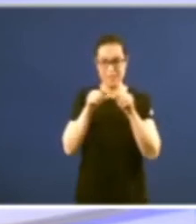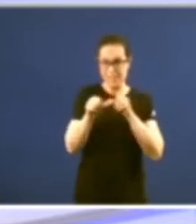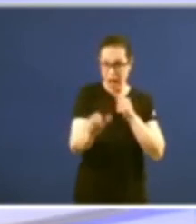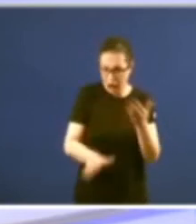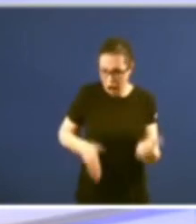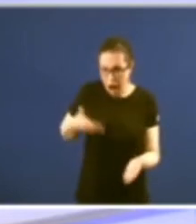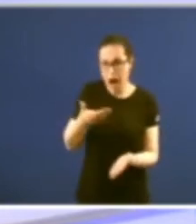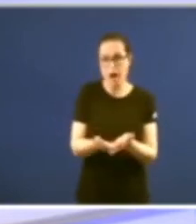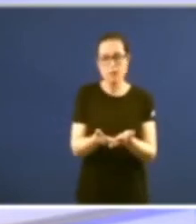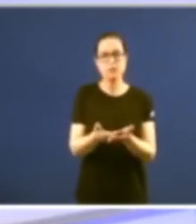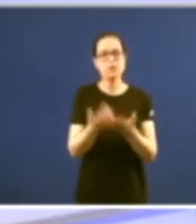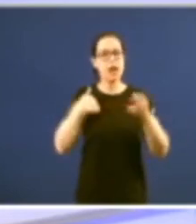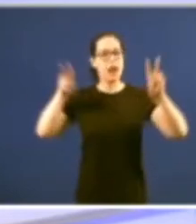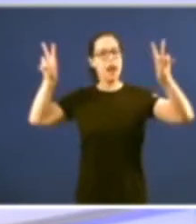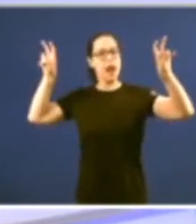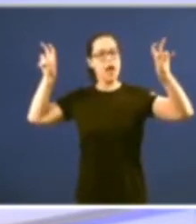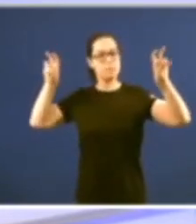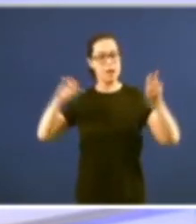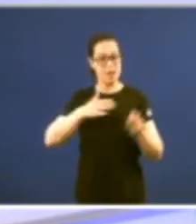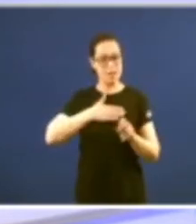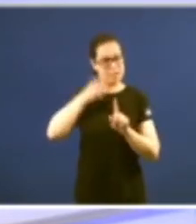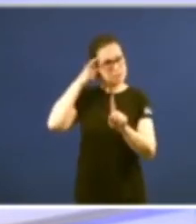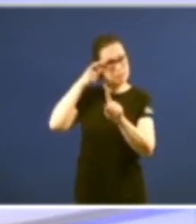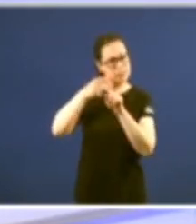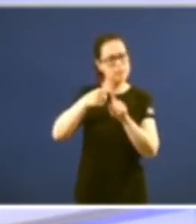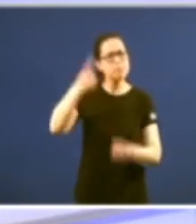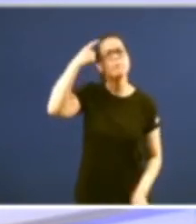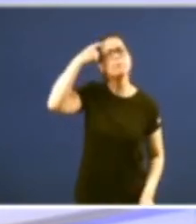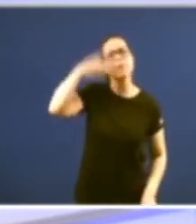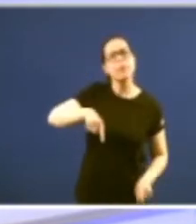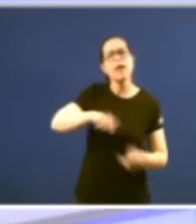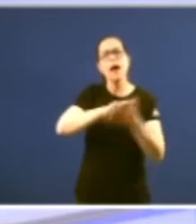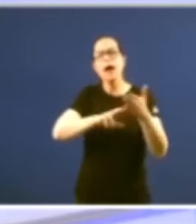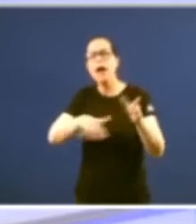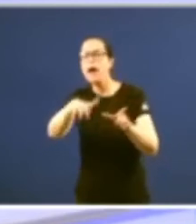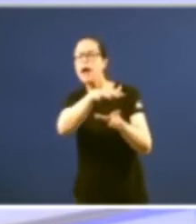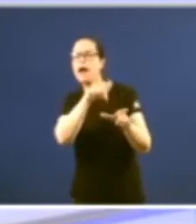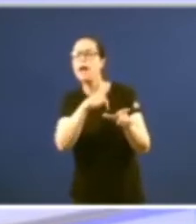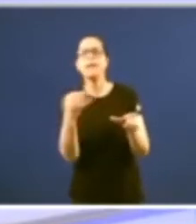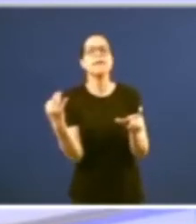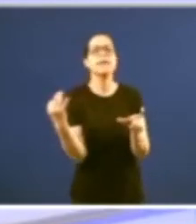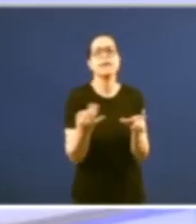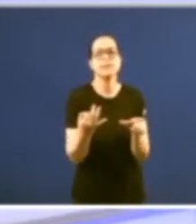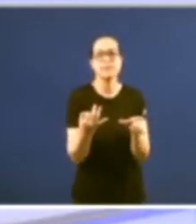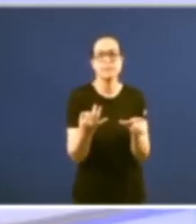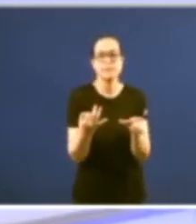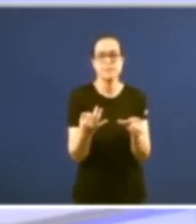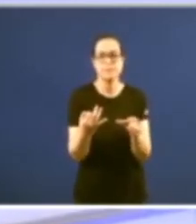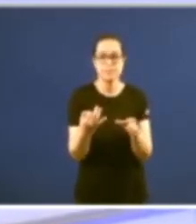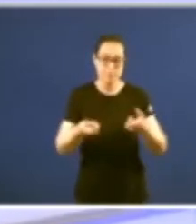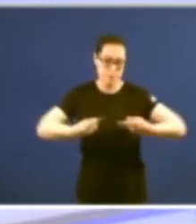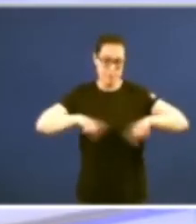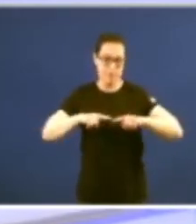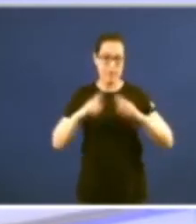un dos nosos lemas é para saber que pasa en Galicia nos dicimos así na casa